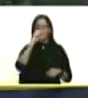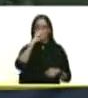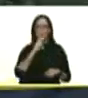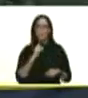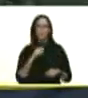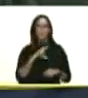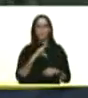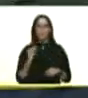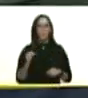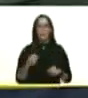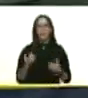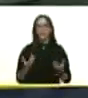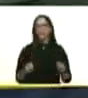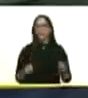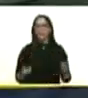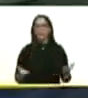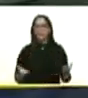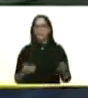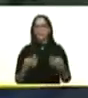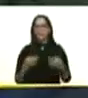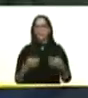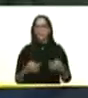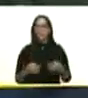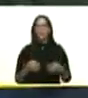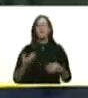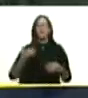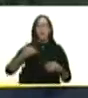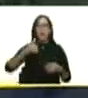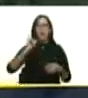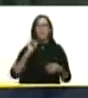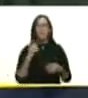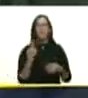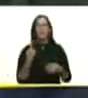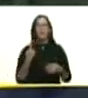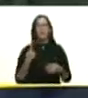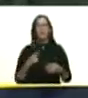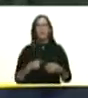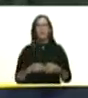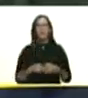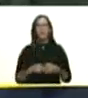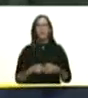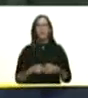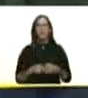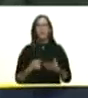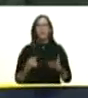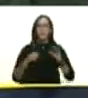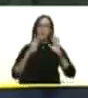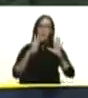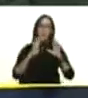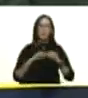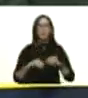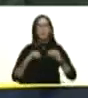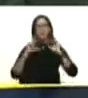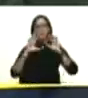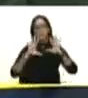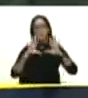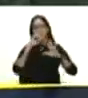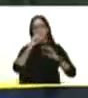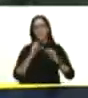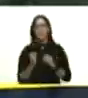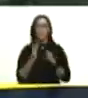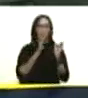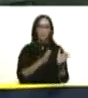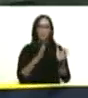frecuente de hecho había una periodosidad de 9 10 años entre un evento y otro